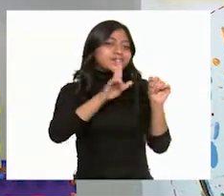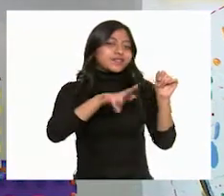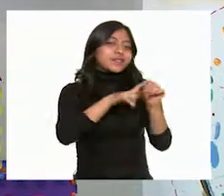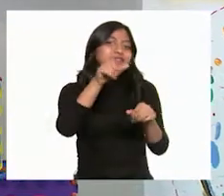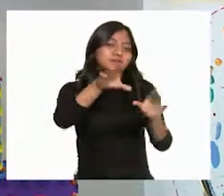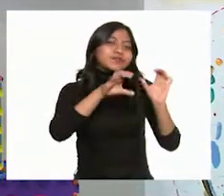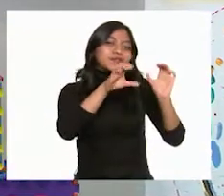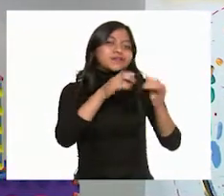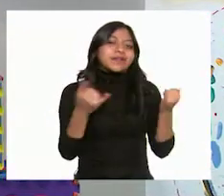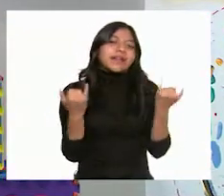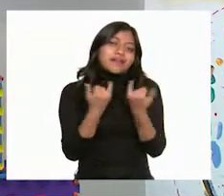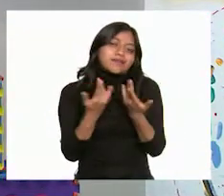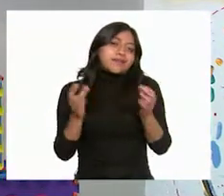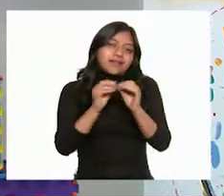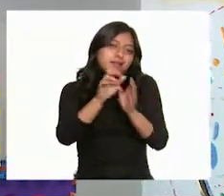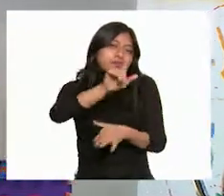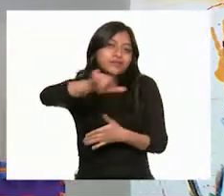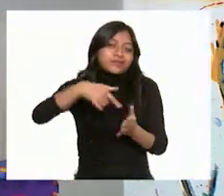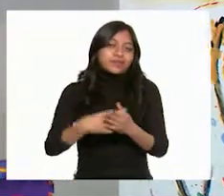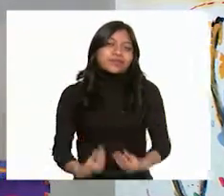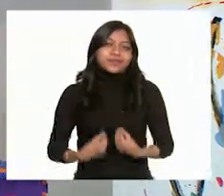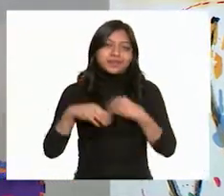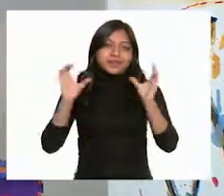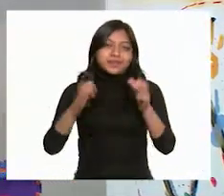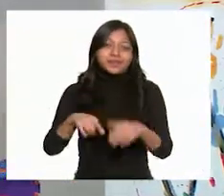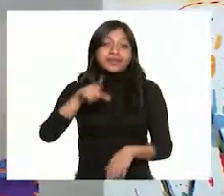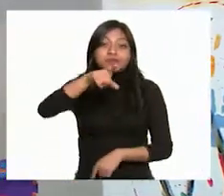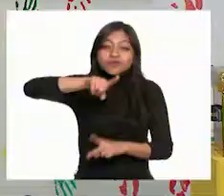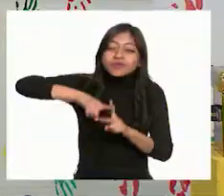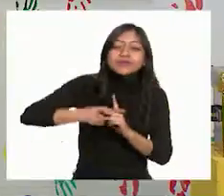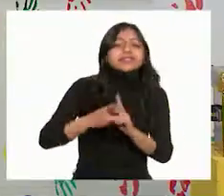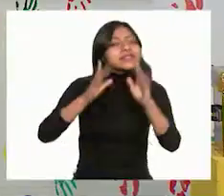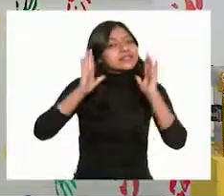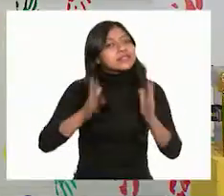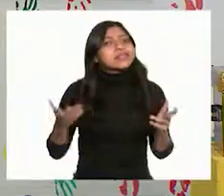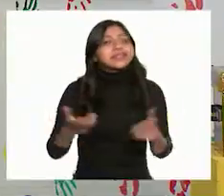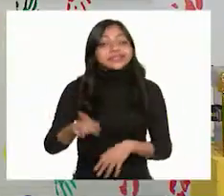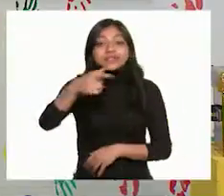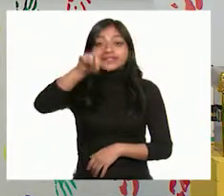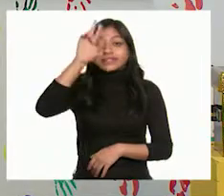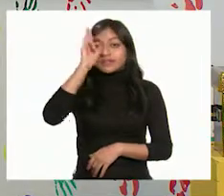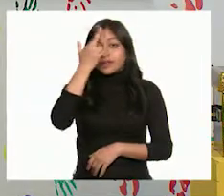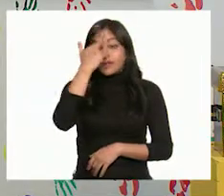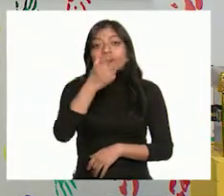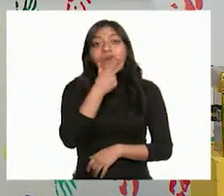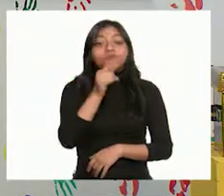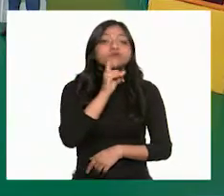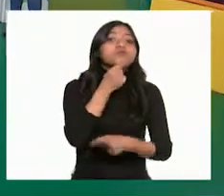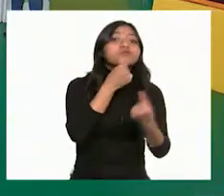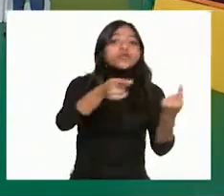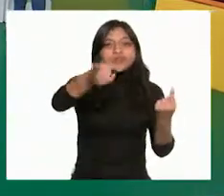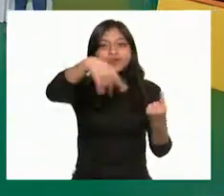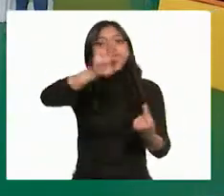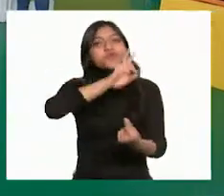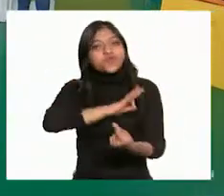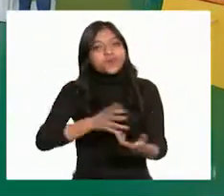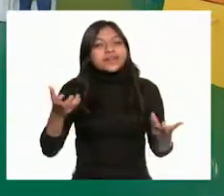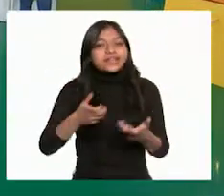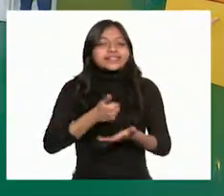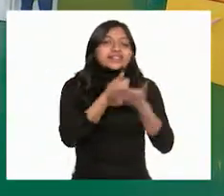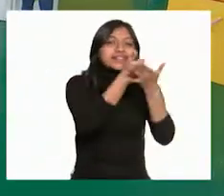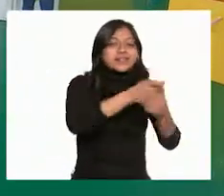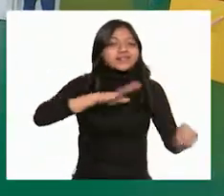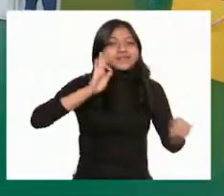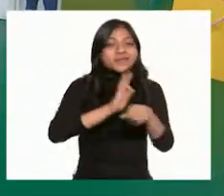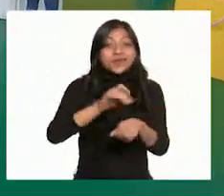común y también nuestro medio ambiente. Es momento que empecemos a actuar. Recuerda que como niña y niño, tú debes, tú puedes hacer el cambio